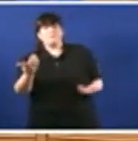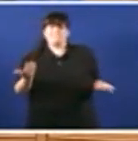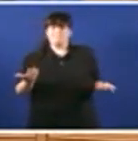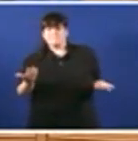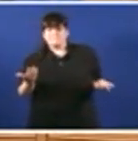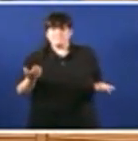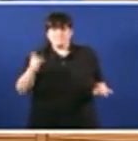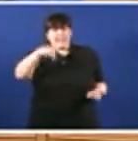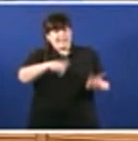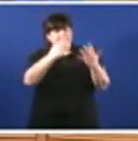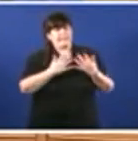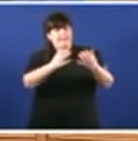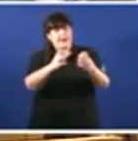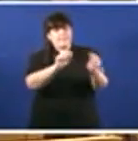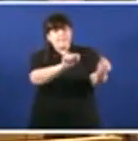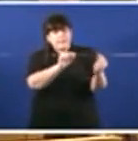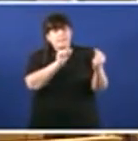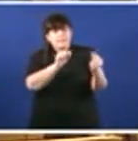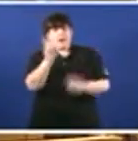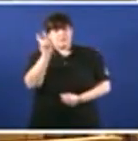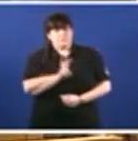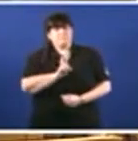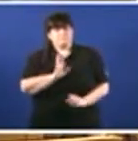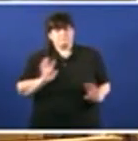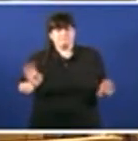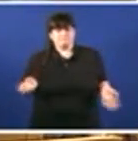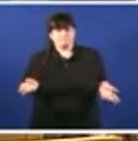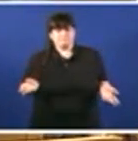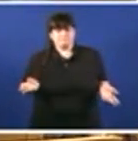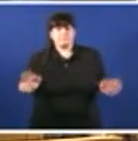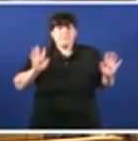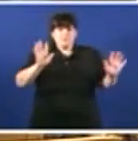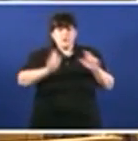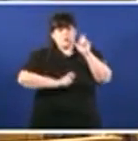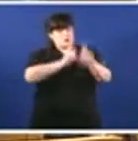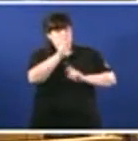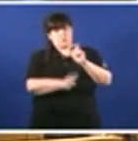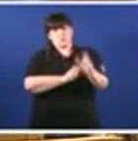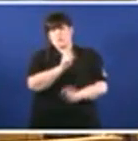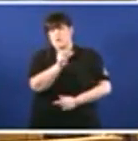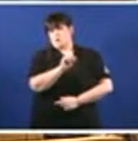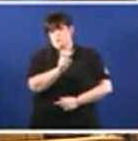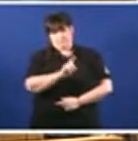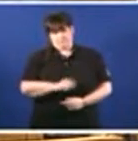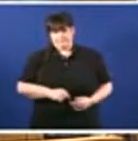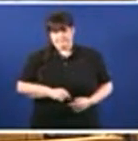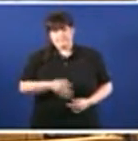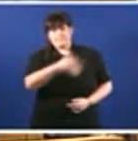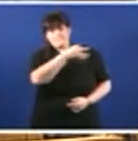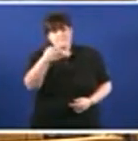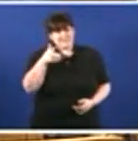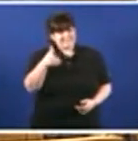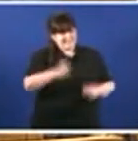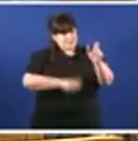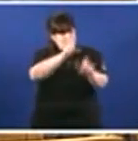ven a discutir e a propoñer de todo sin insultar sin menoscabar o